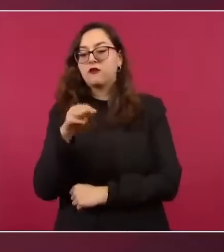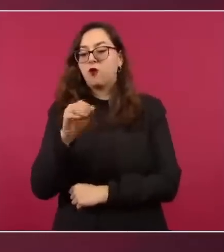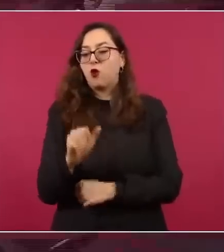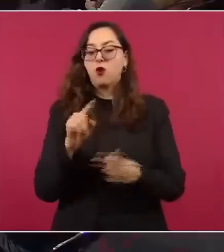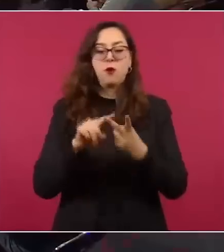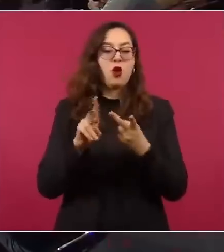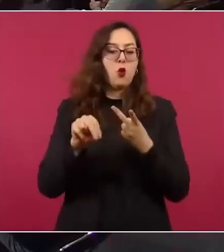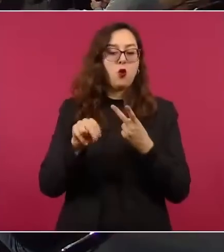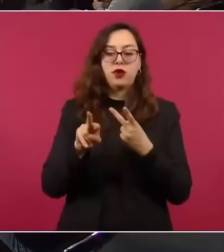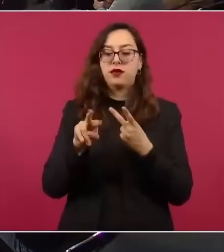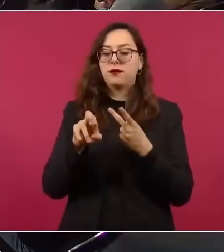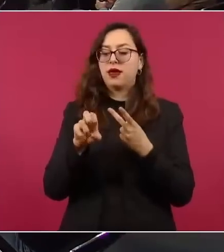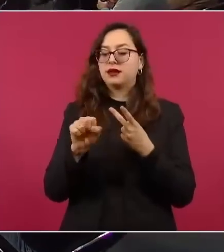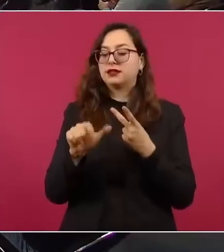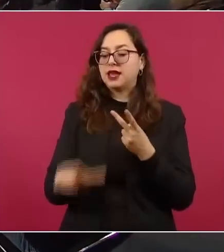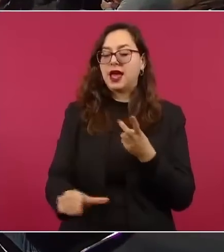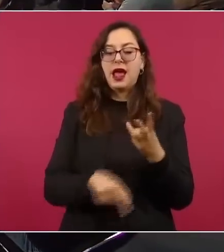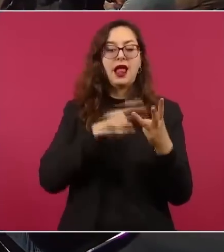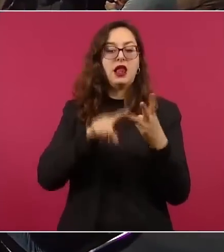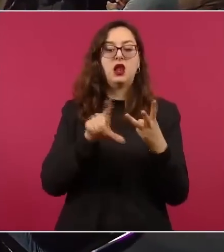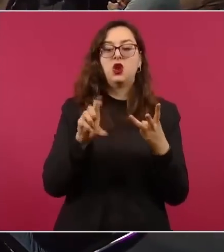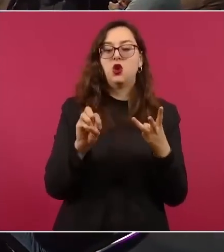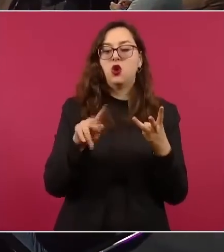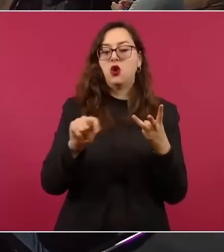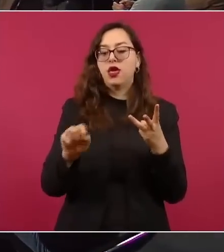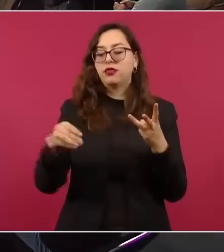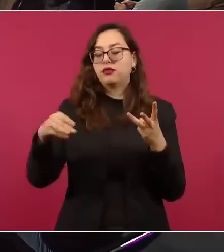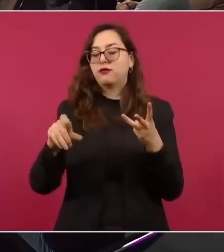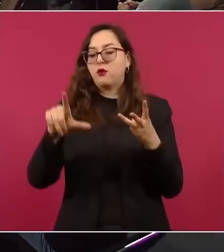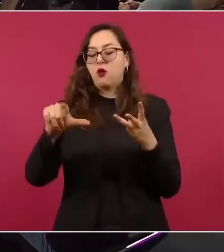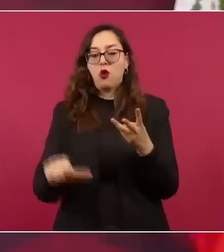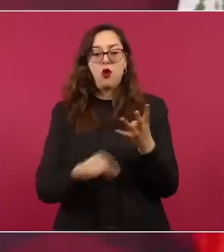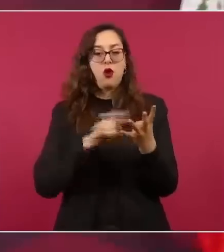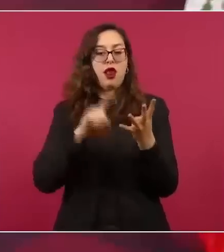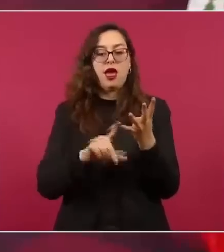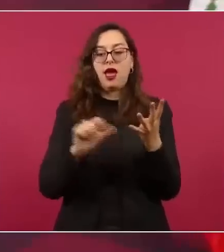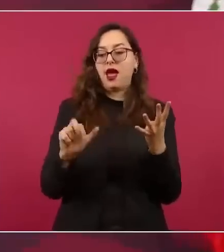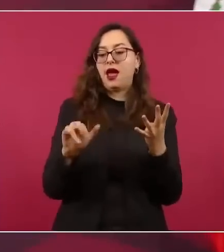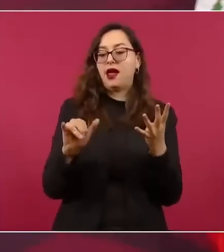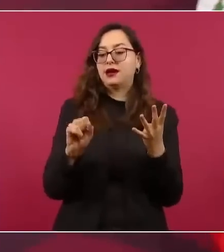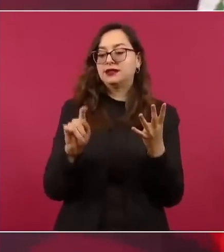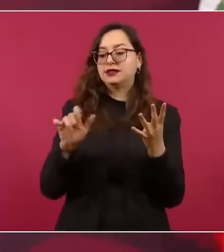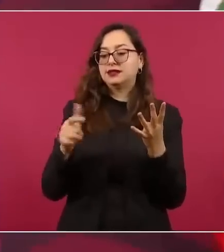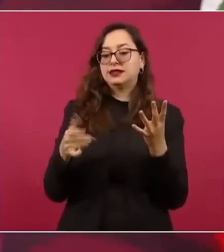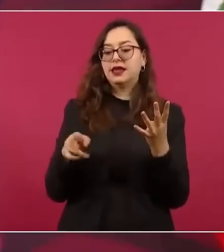Carmen Aristegui,